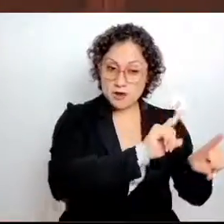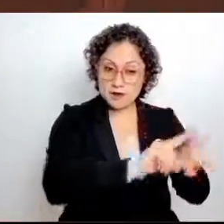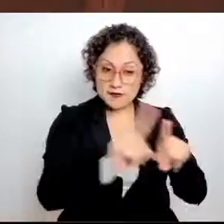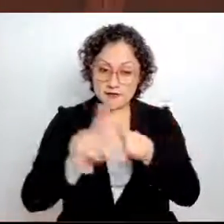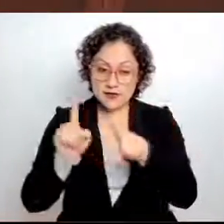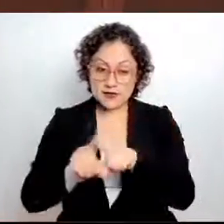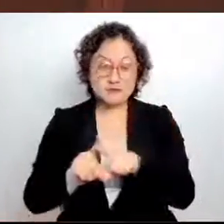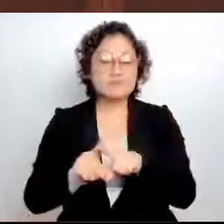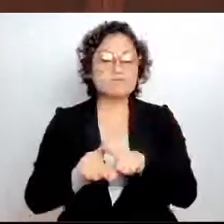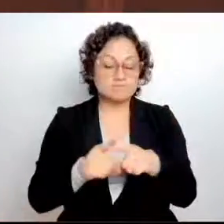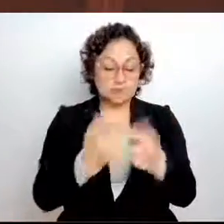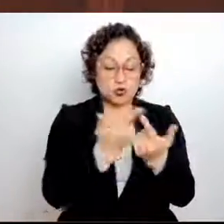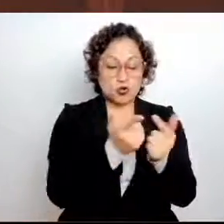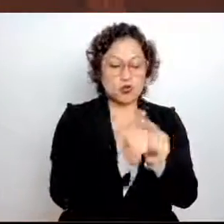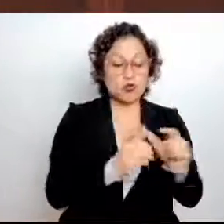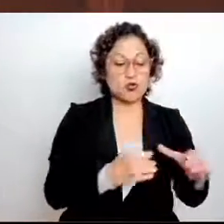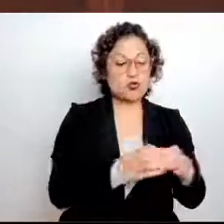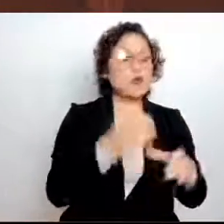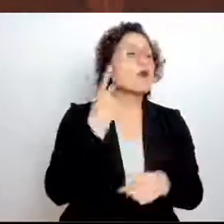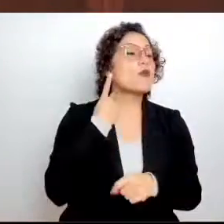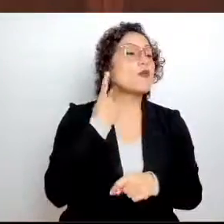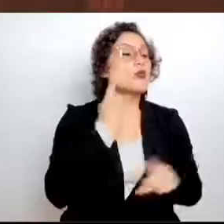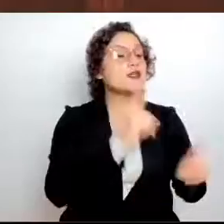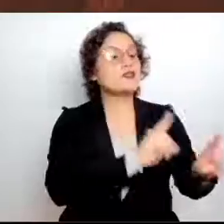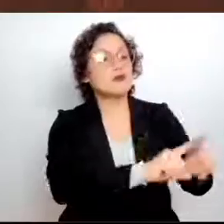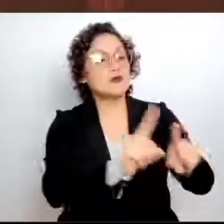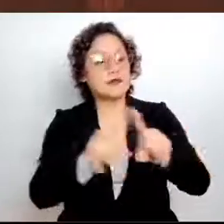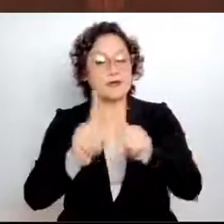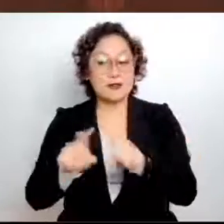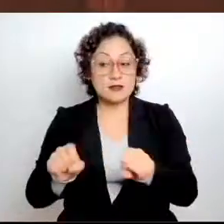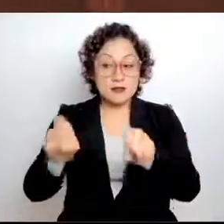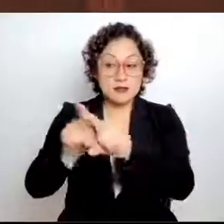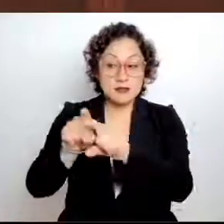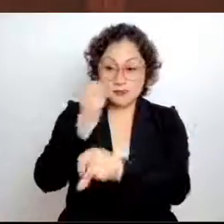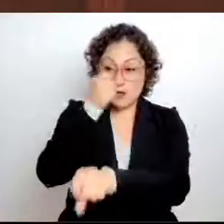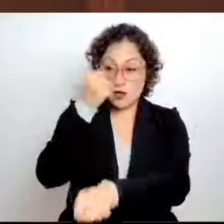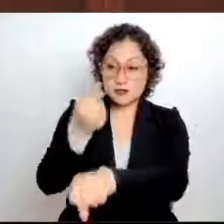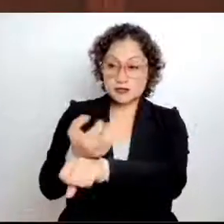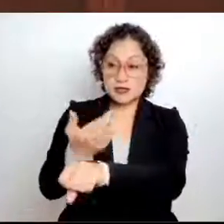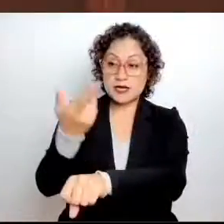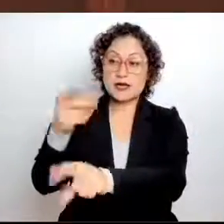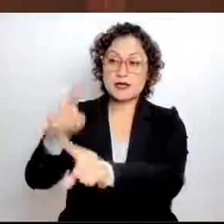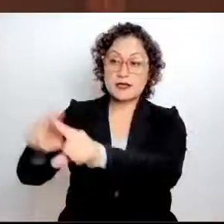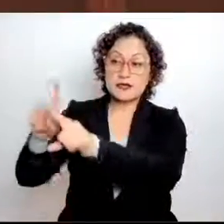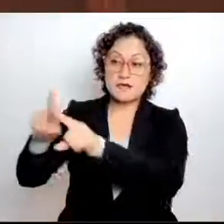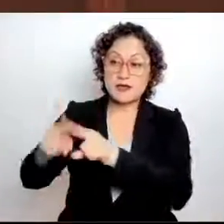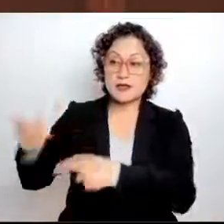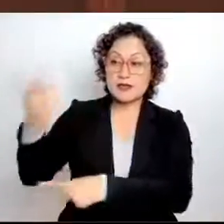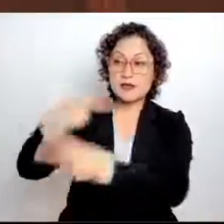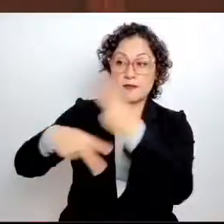parlamentarias como los distintos secretarios que van a comparecer aquí,